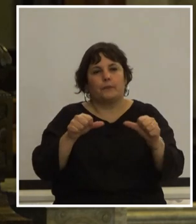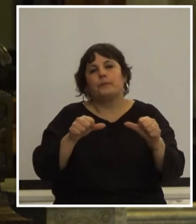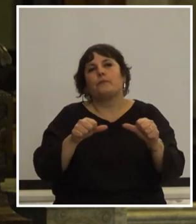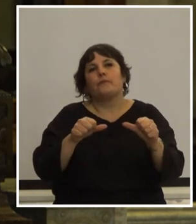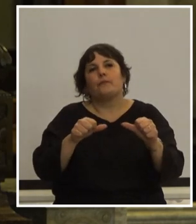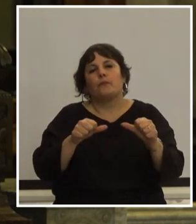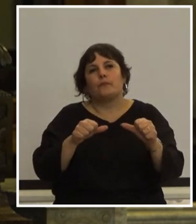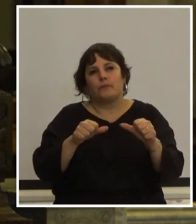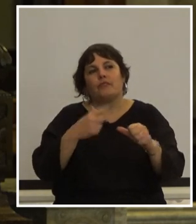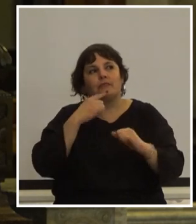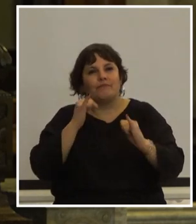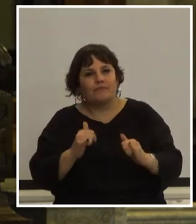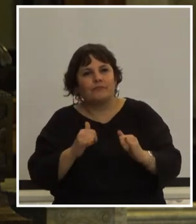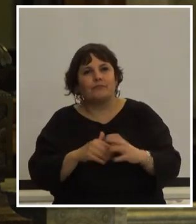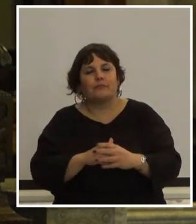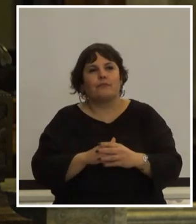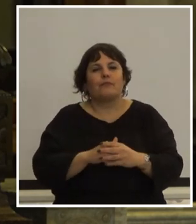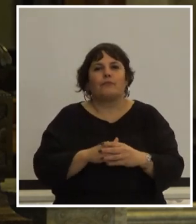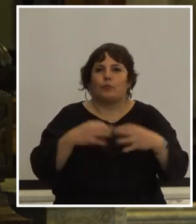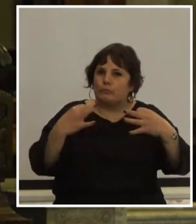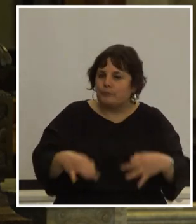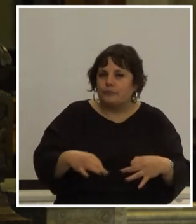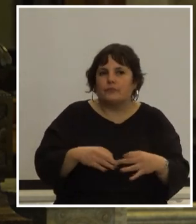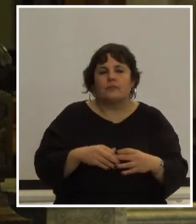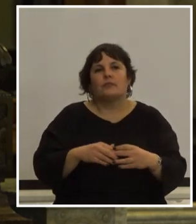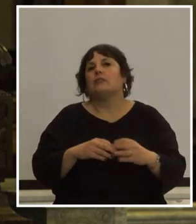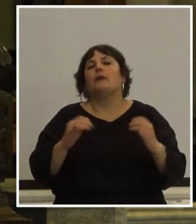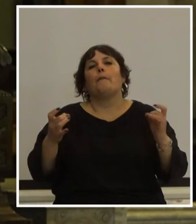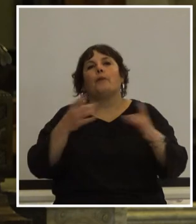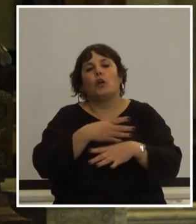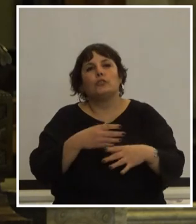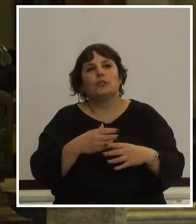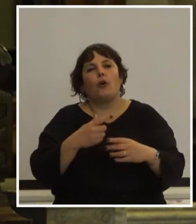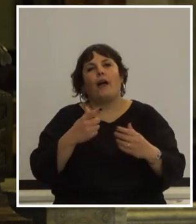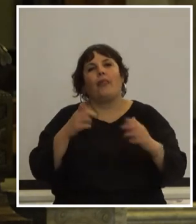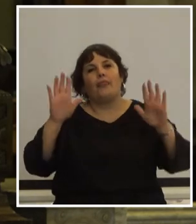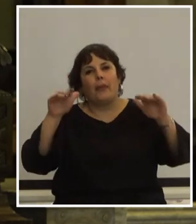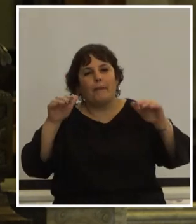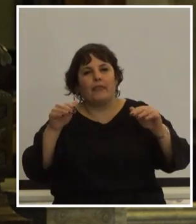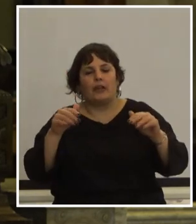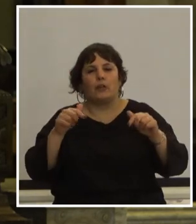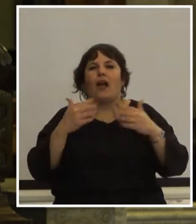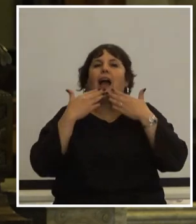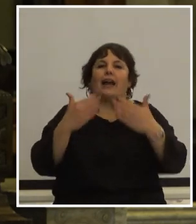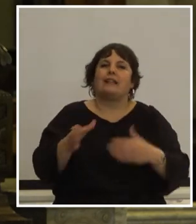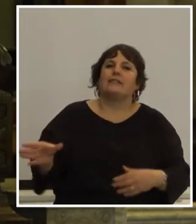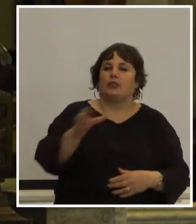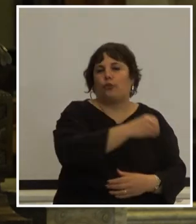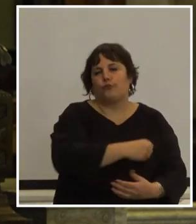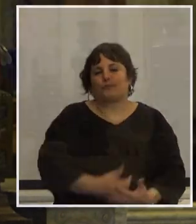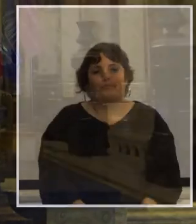si me lo están diciendo y me lo están confirmando está listo todo vamos a despedirnos por acá muchas gracias